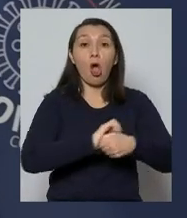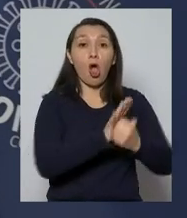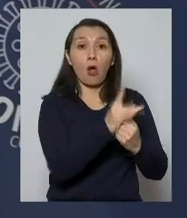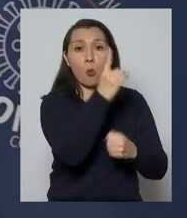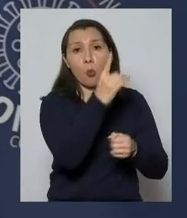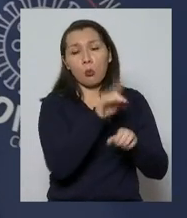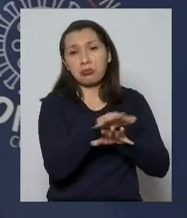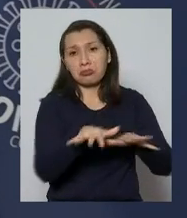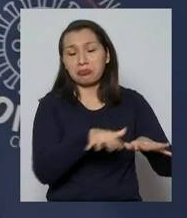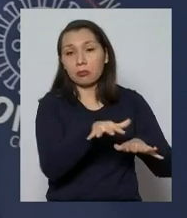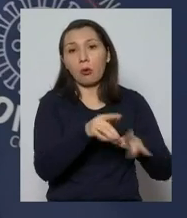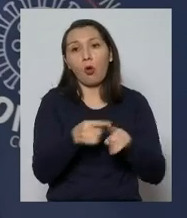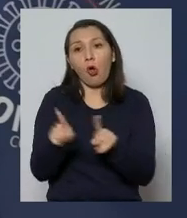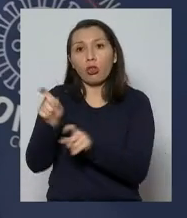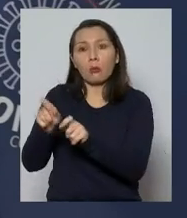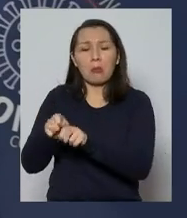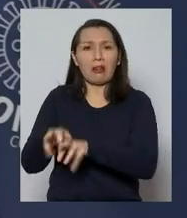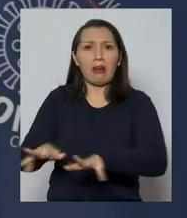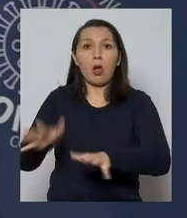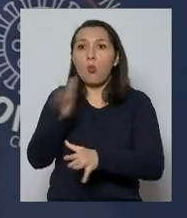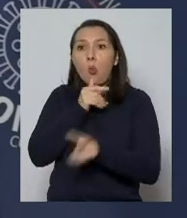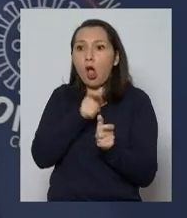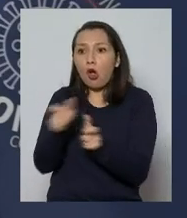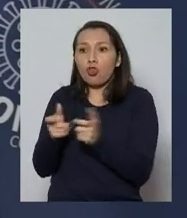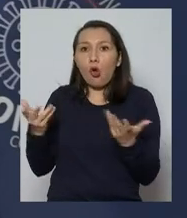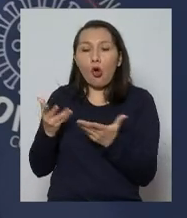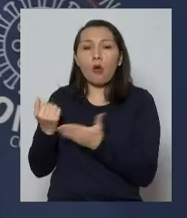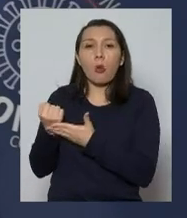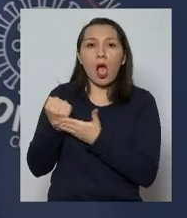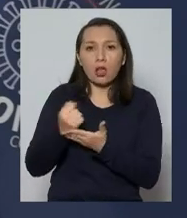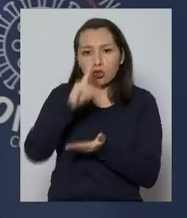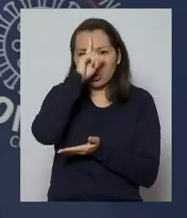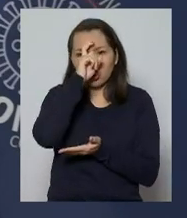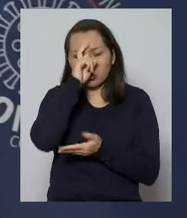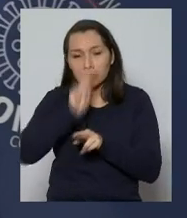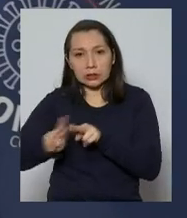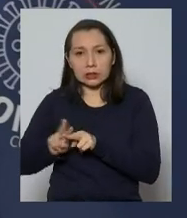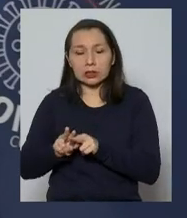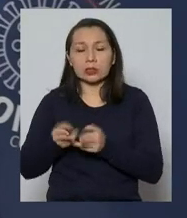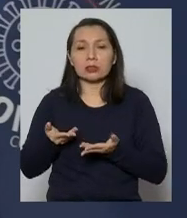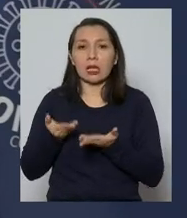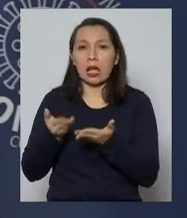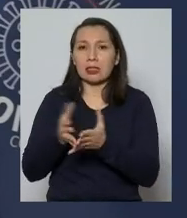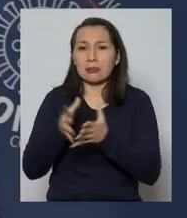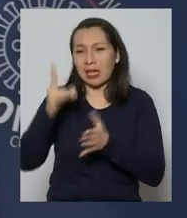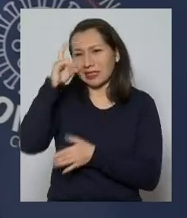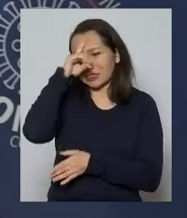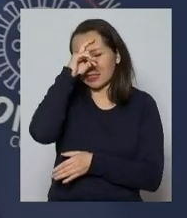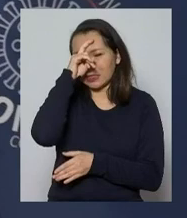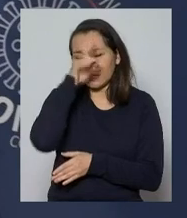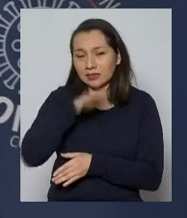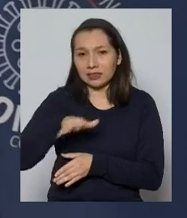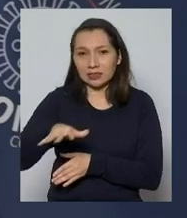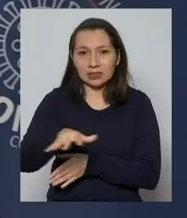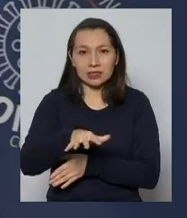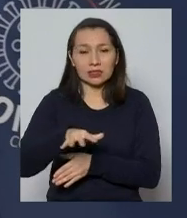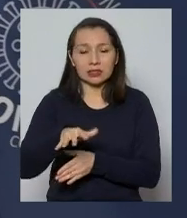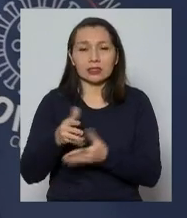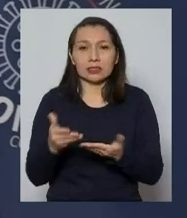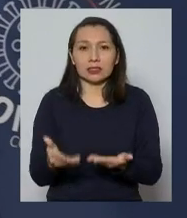cuando haya que resolver en una forma de los hospitales o de atenciones más complejas las